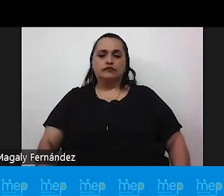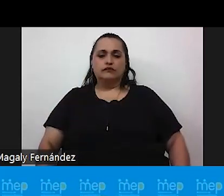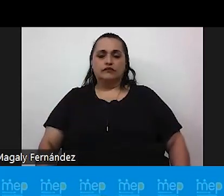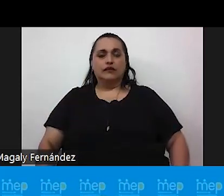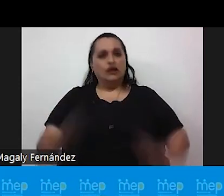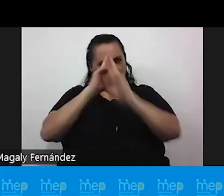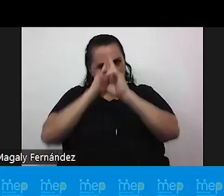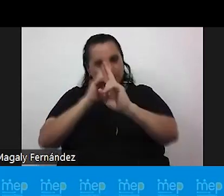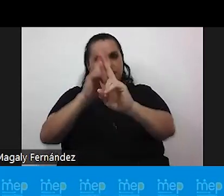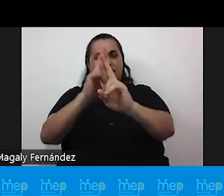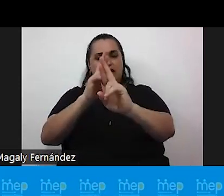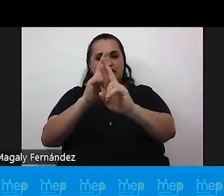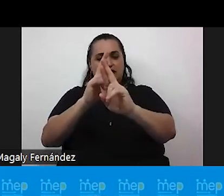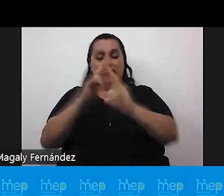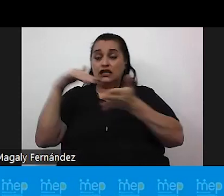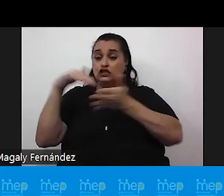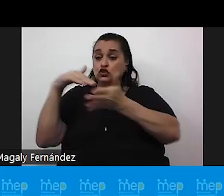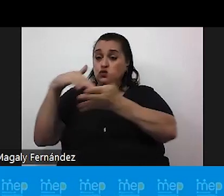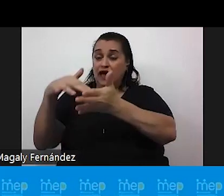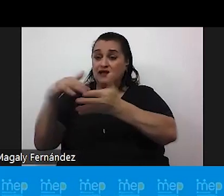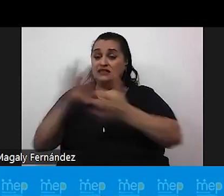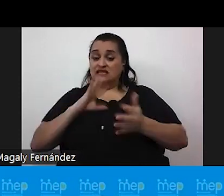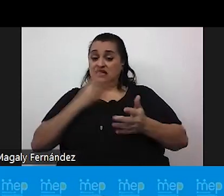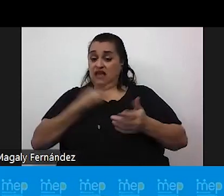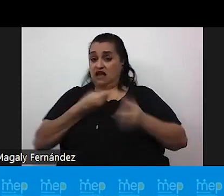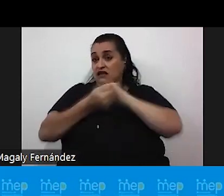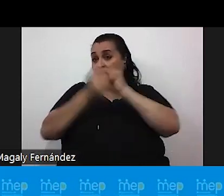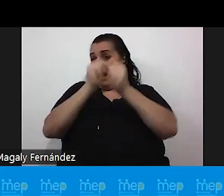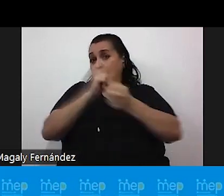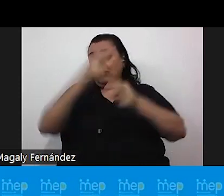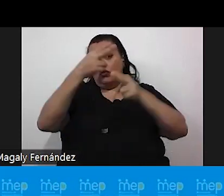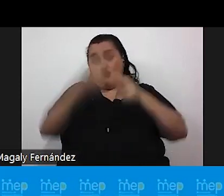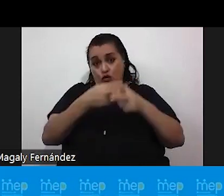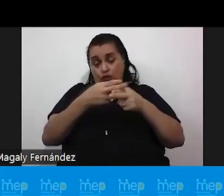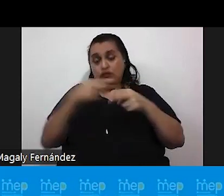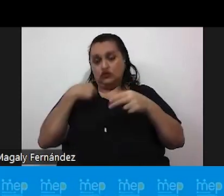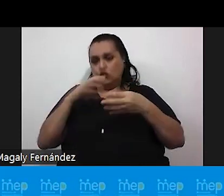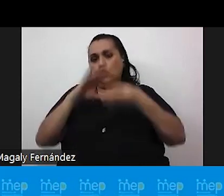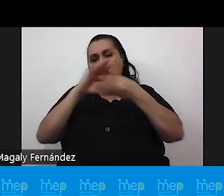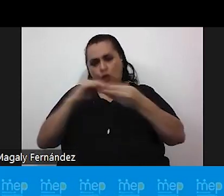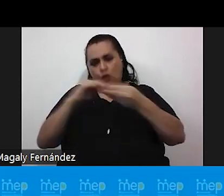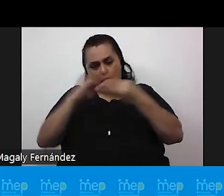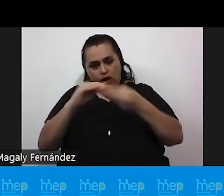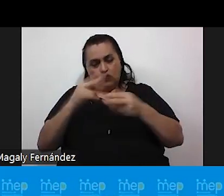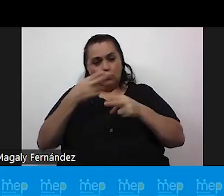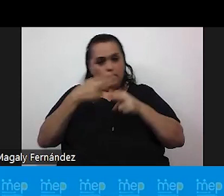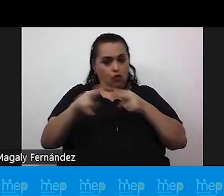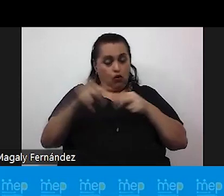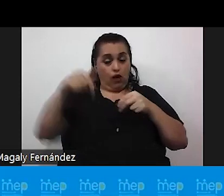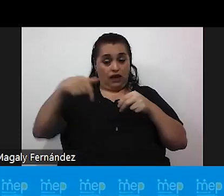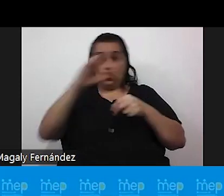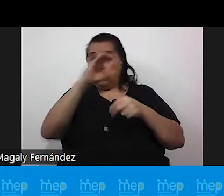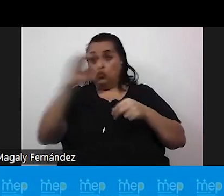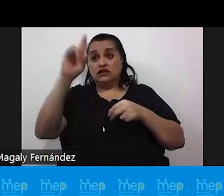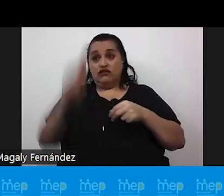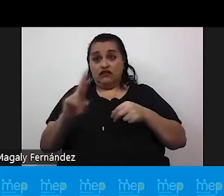respetemos en el caso de estudiantes trans el cambio de nombre ahora les voy a contar un poquito de que en Costa Rica después de la opinión